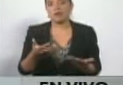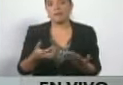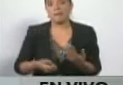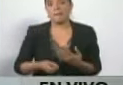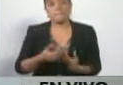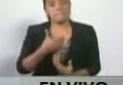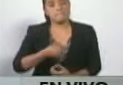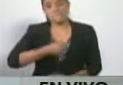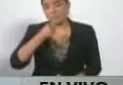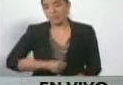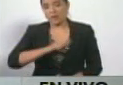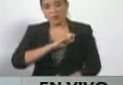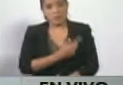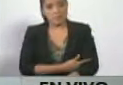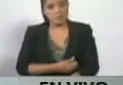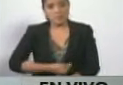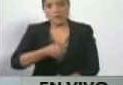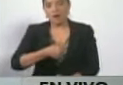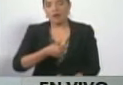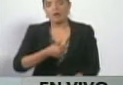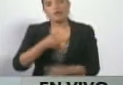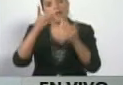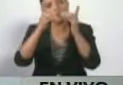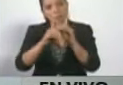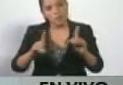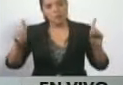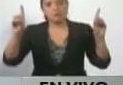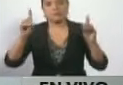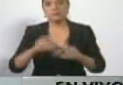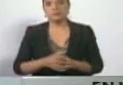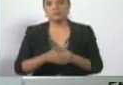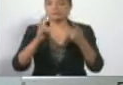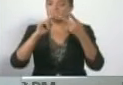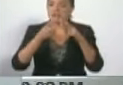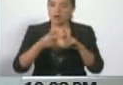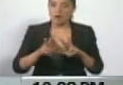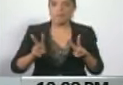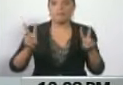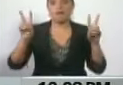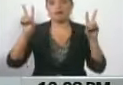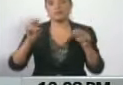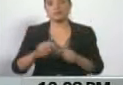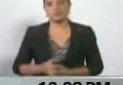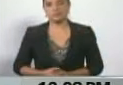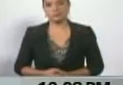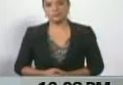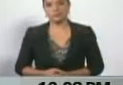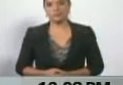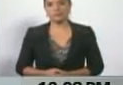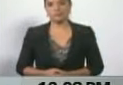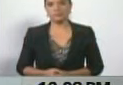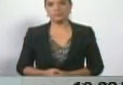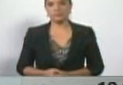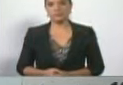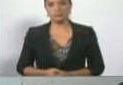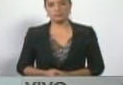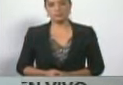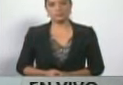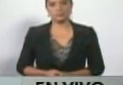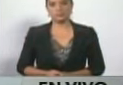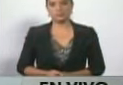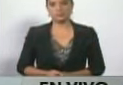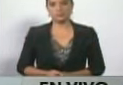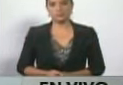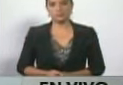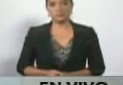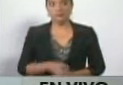intensidad la vía de la democracia, de la paz. eso sí, quien se coma